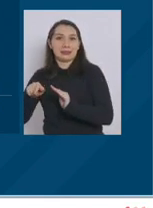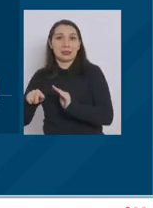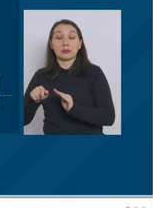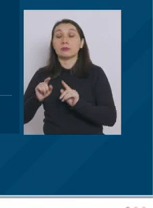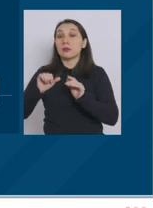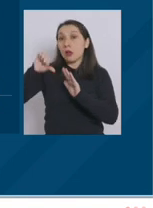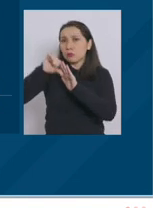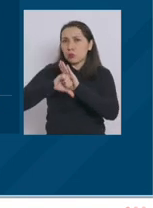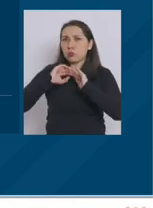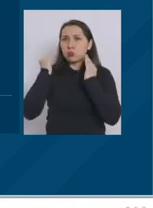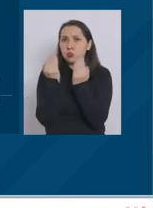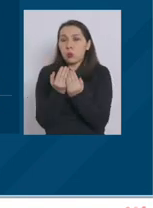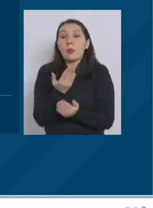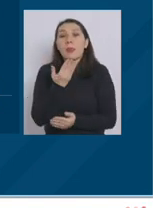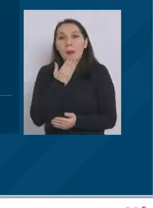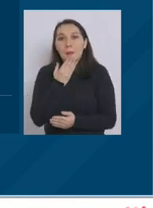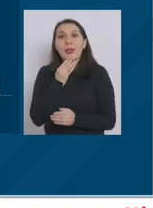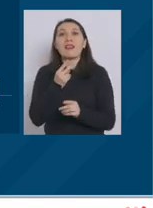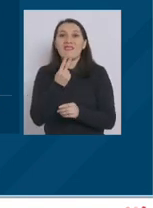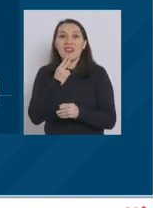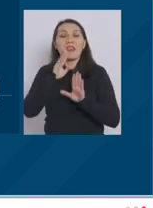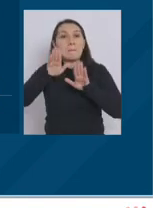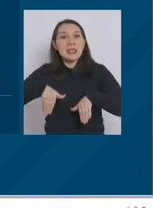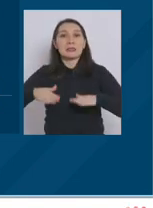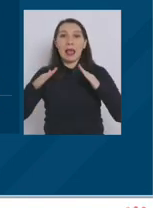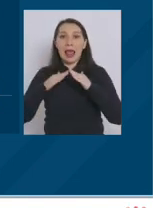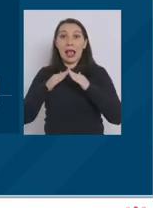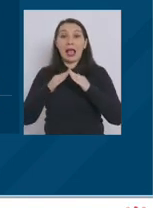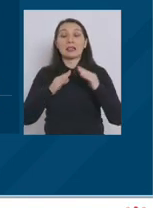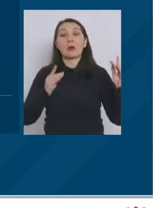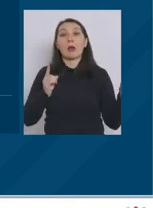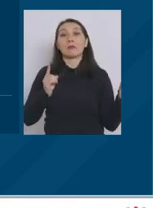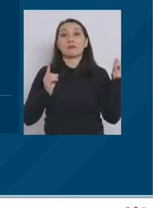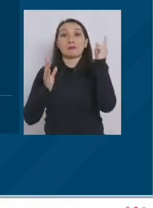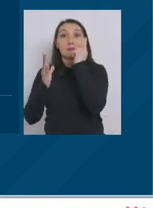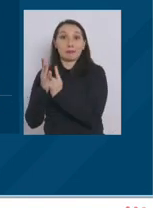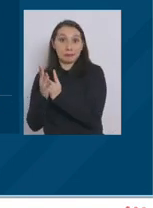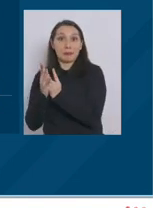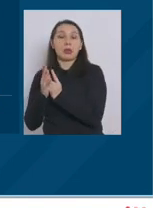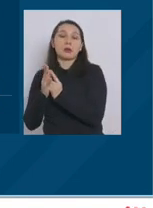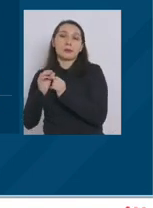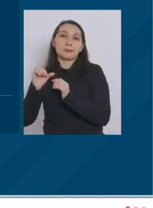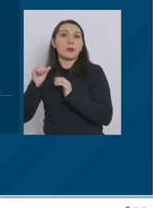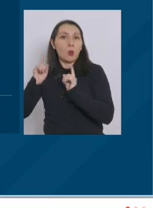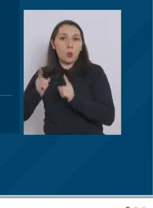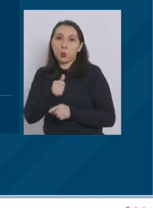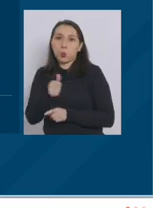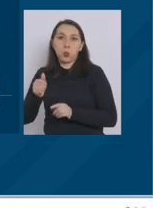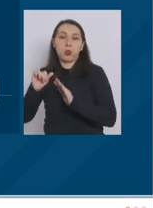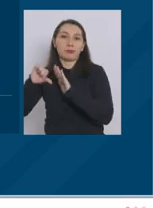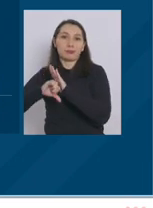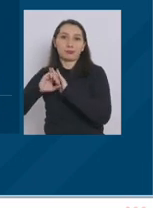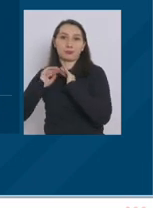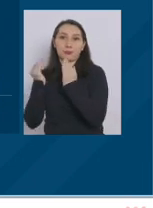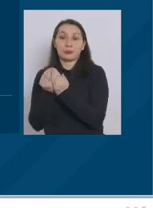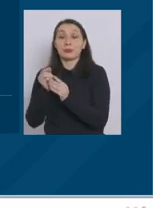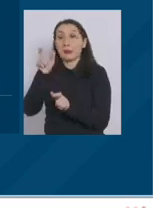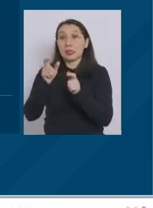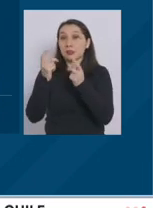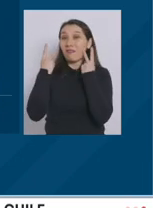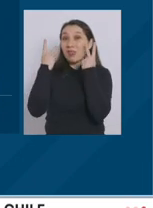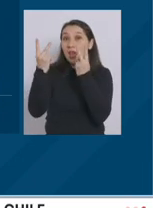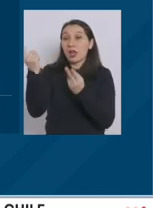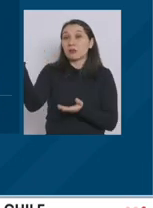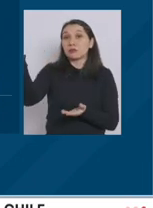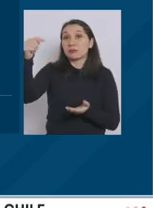esta cuarentena, incluye también a los cohabitantes del hogar donde van a realizar este aislamiento. Aquellos viajeros que